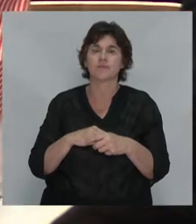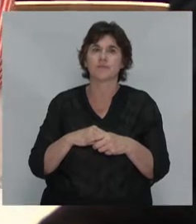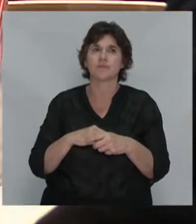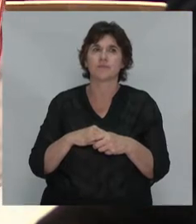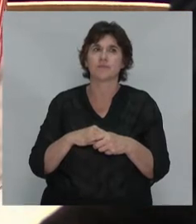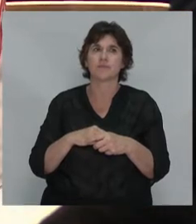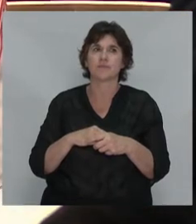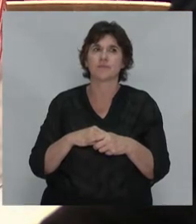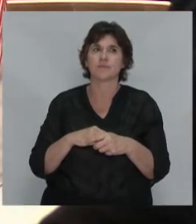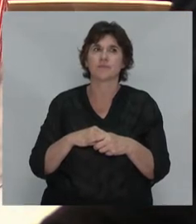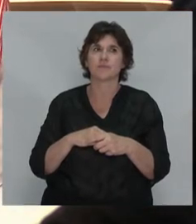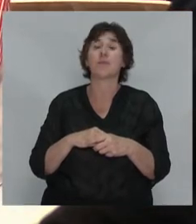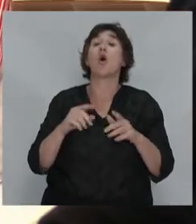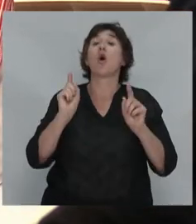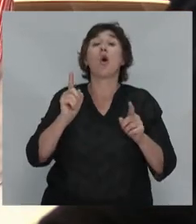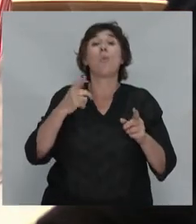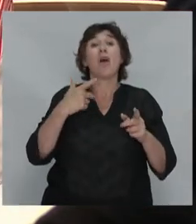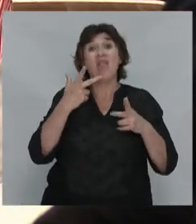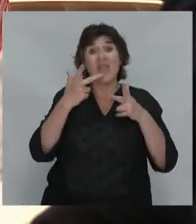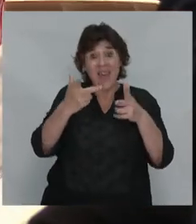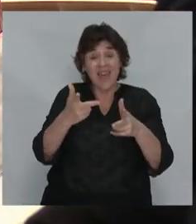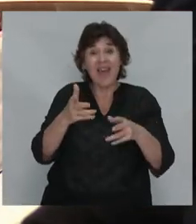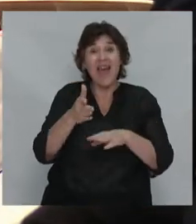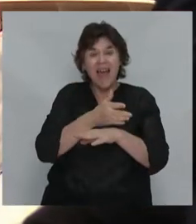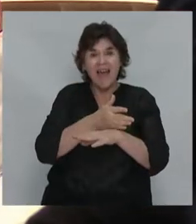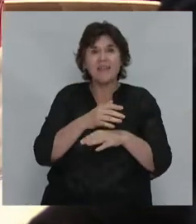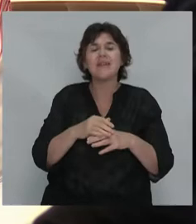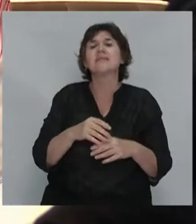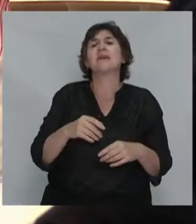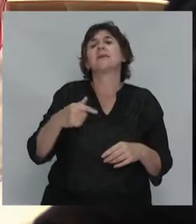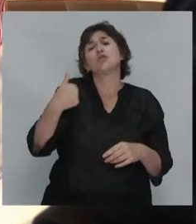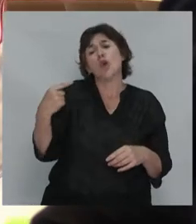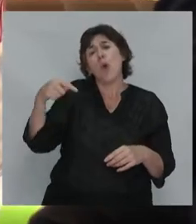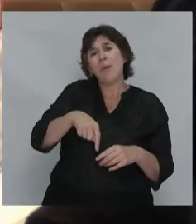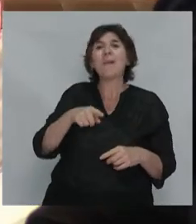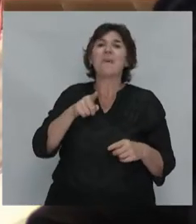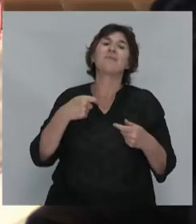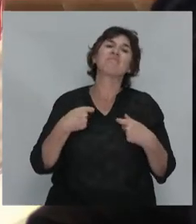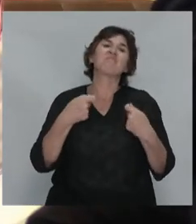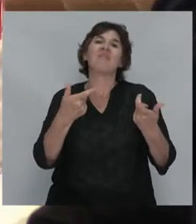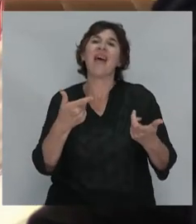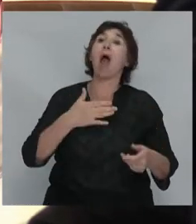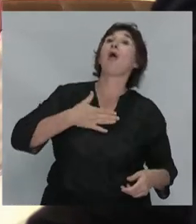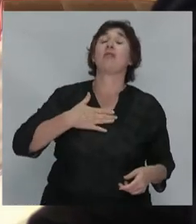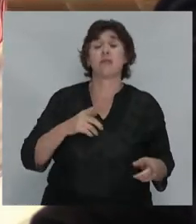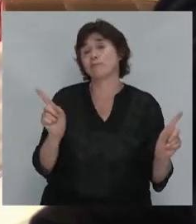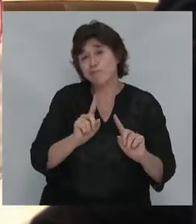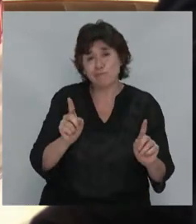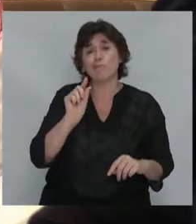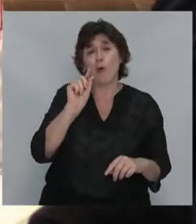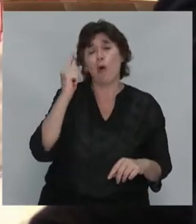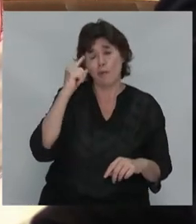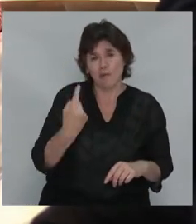como dije, no estoy aquí para que te haya feliz. Así, voy a empezar por hacer te haya feliz. Capitalismo tiene ciertas